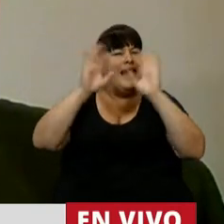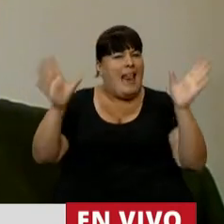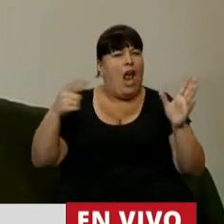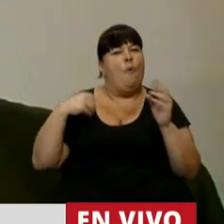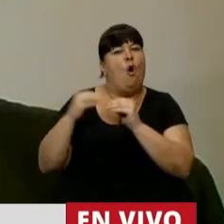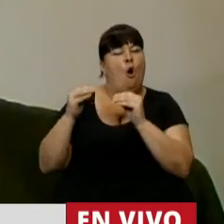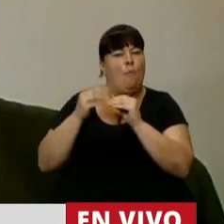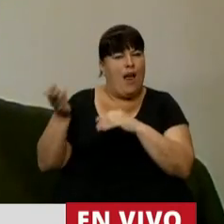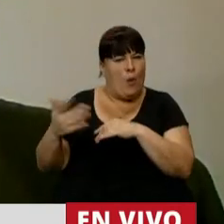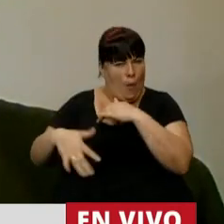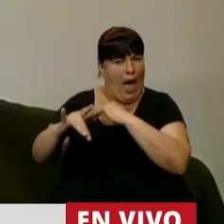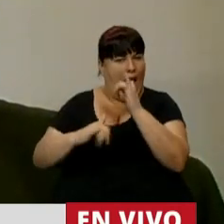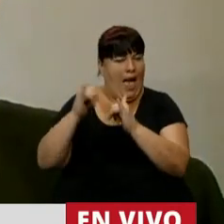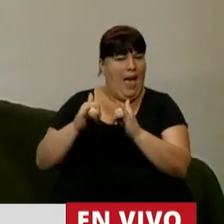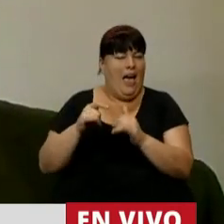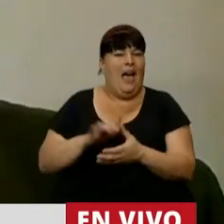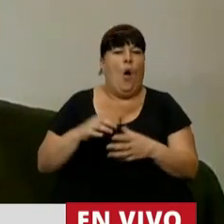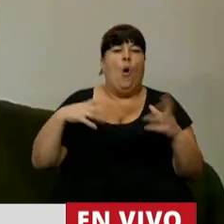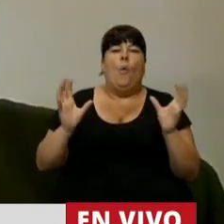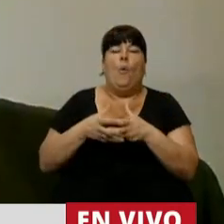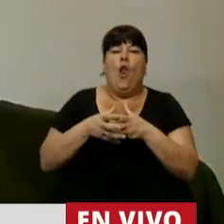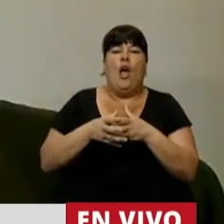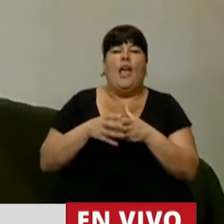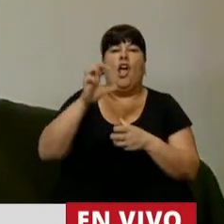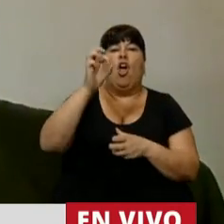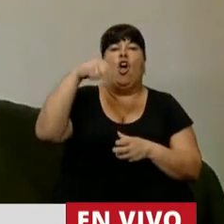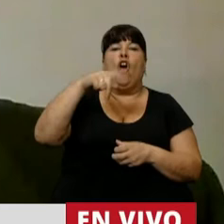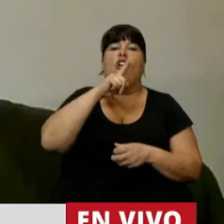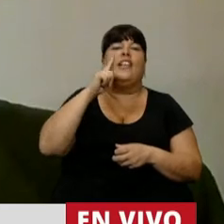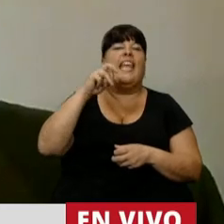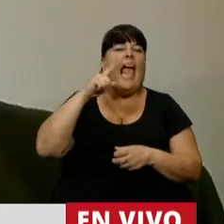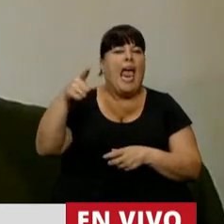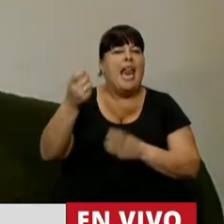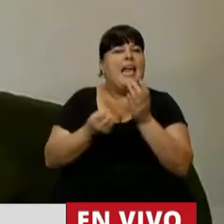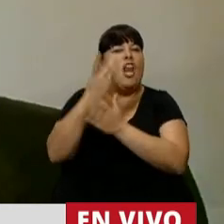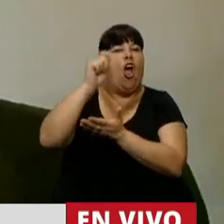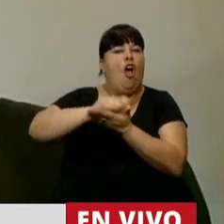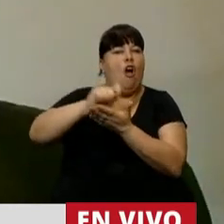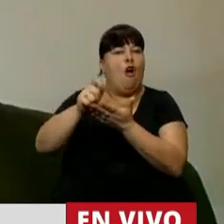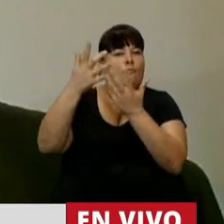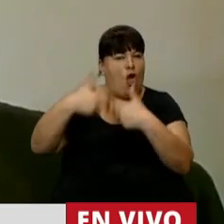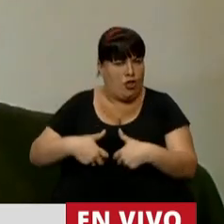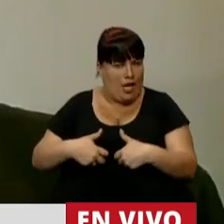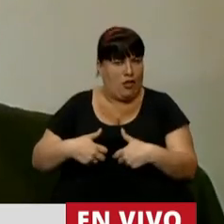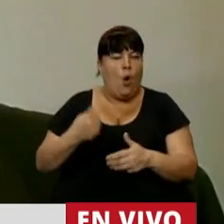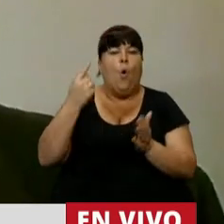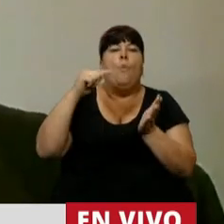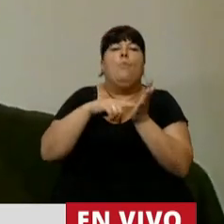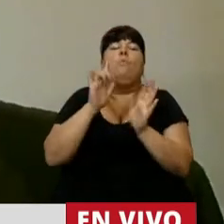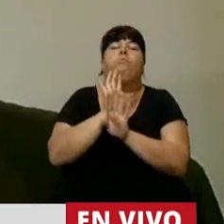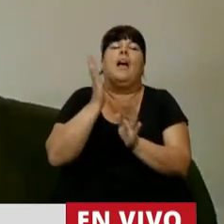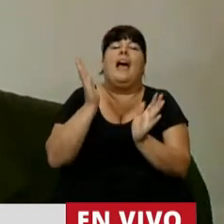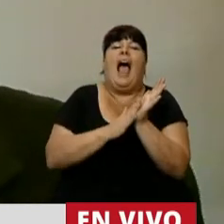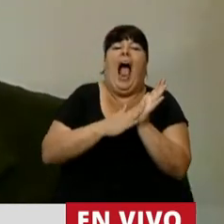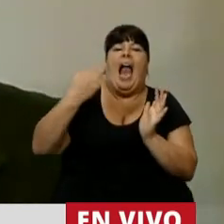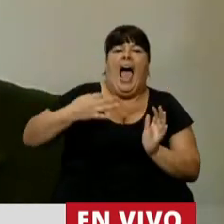mi compañero de bloque Luis Contigiani que fue actor de un proyecto una cláusula de garantía